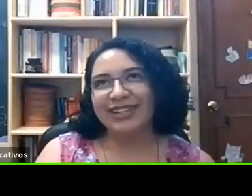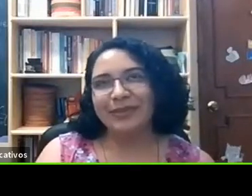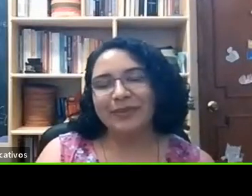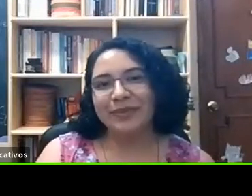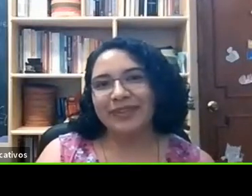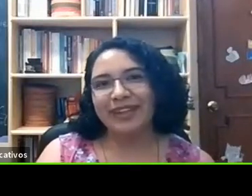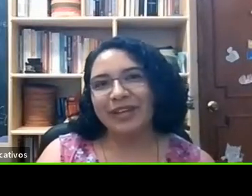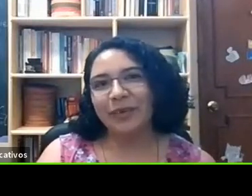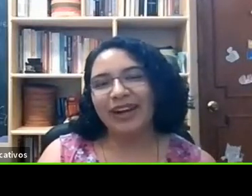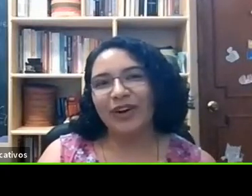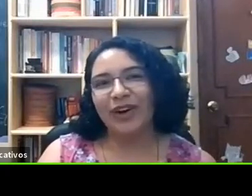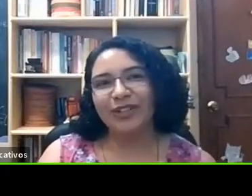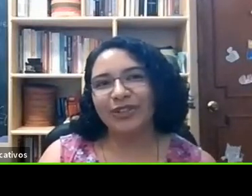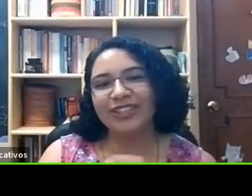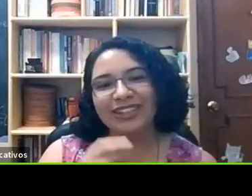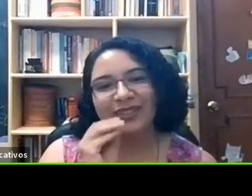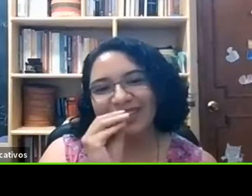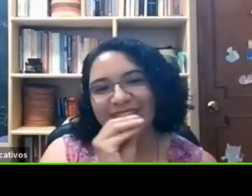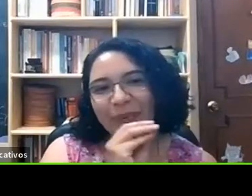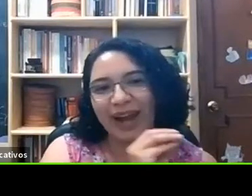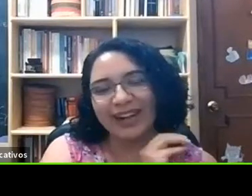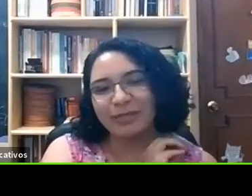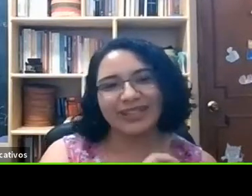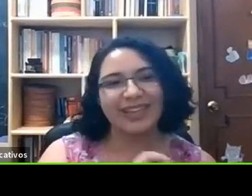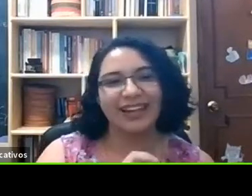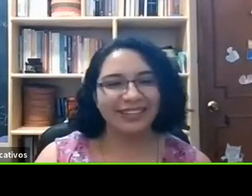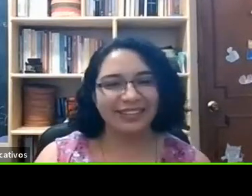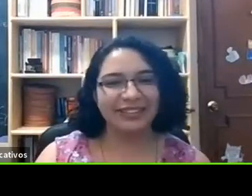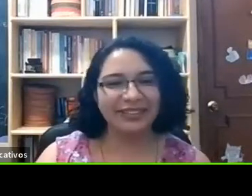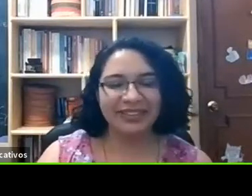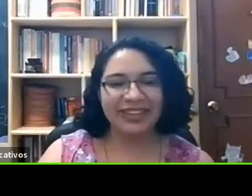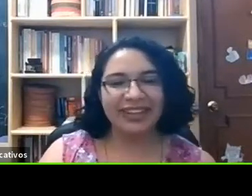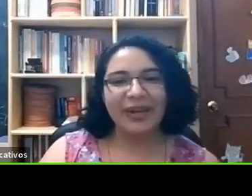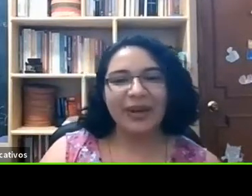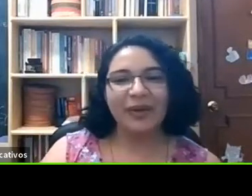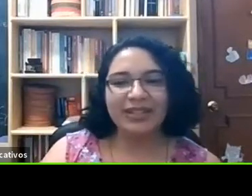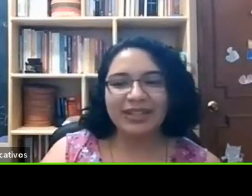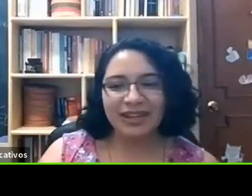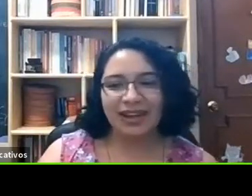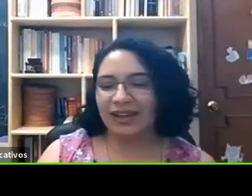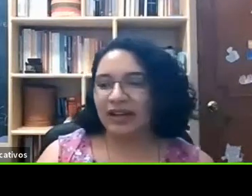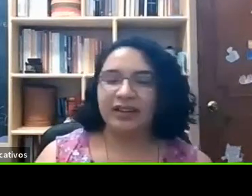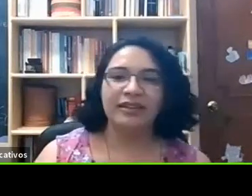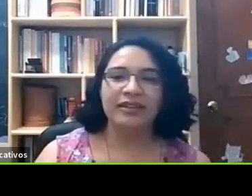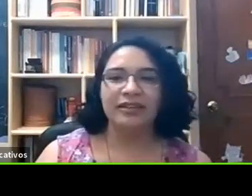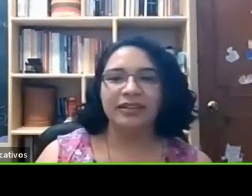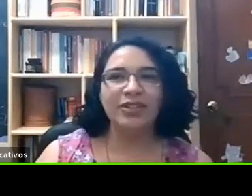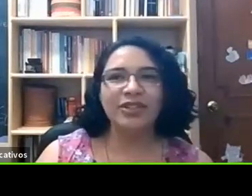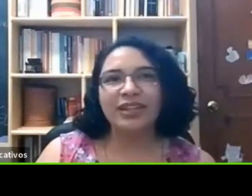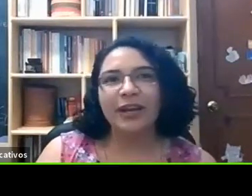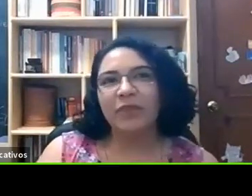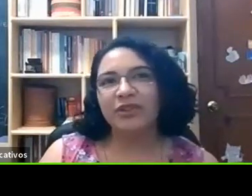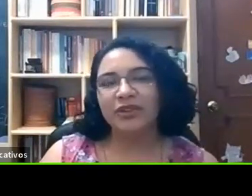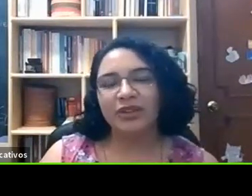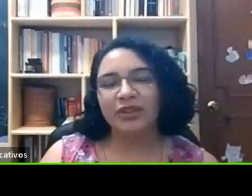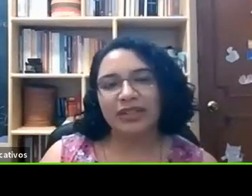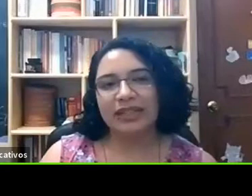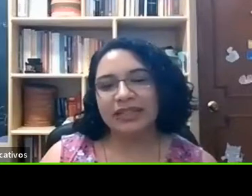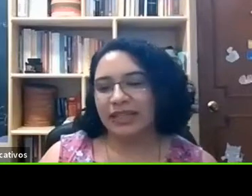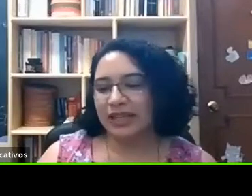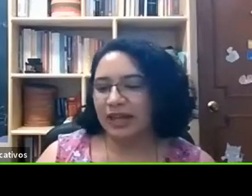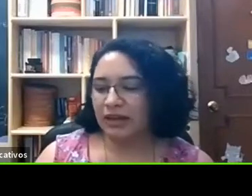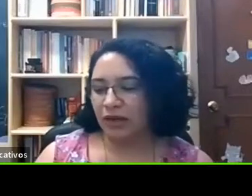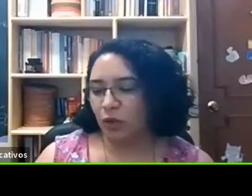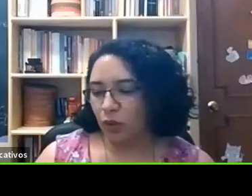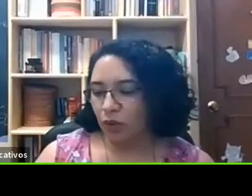así como, la llevo en el corazoncito, en ese lugar especial, ¿no? ¿Cuál sería, de todo este camino, qué